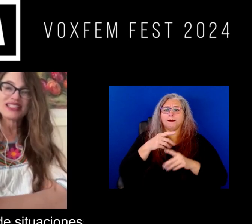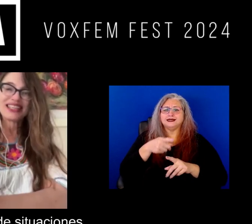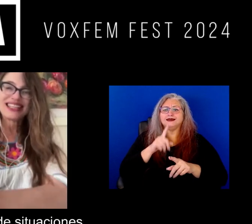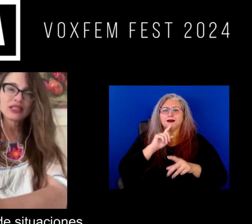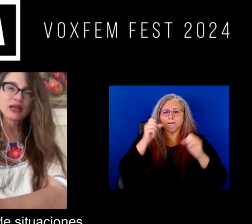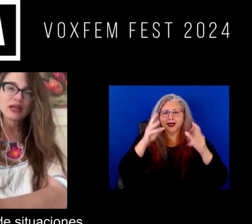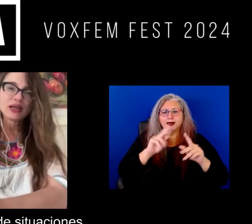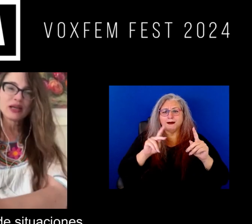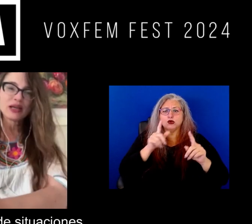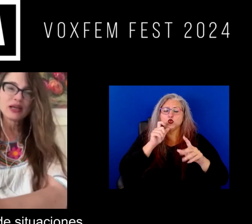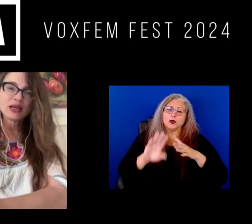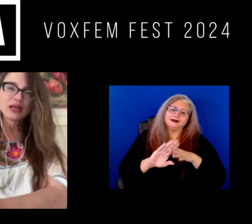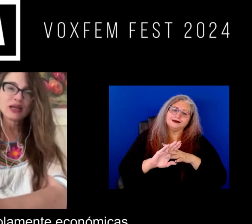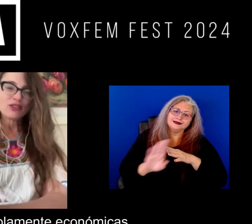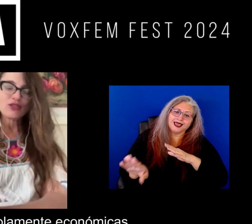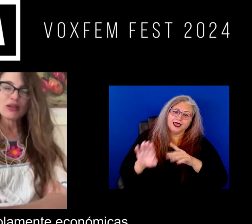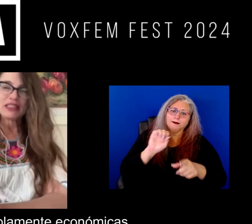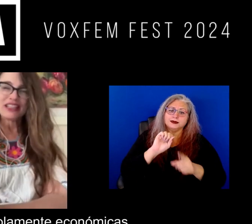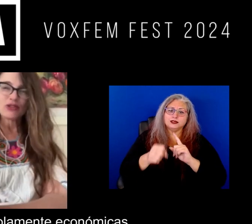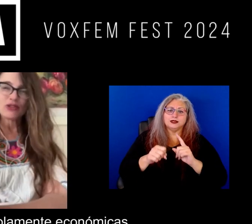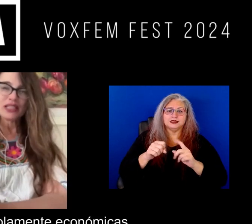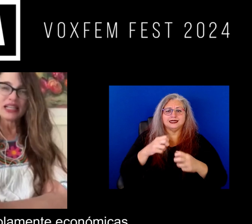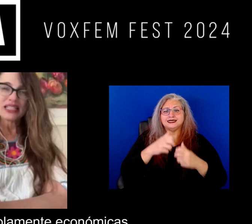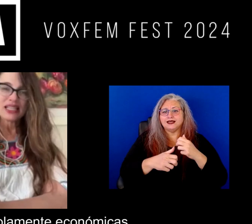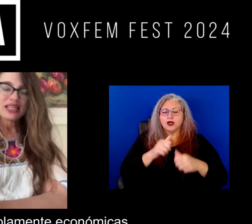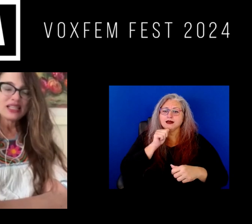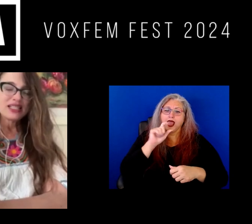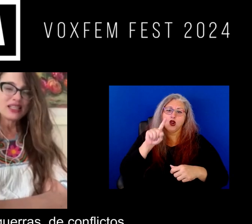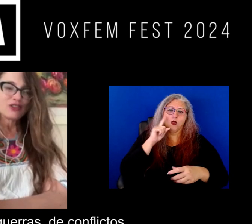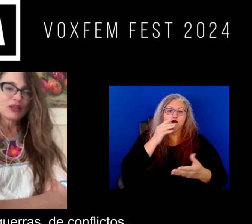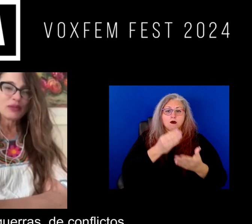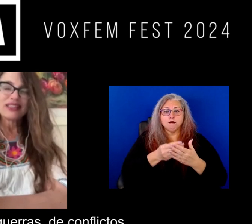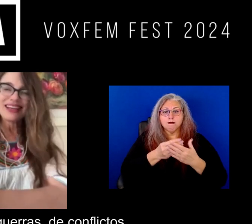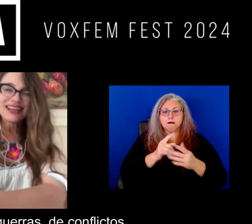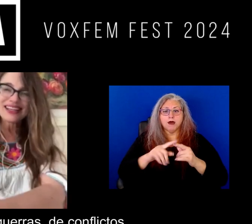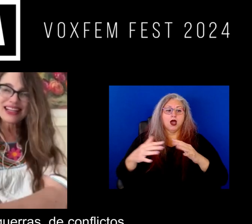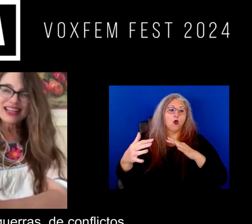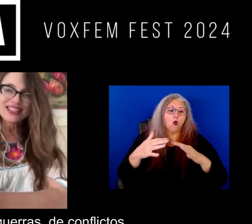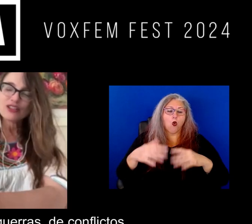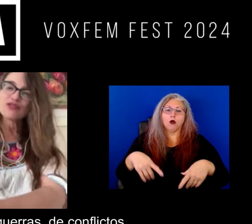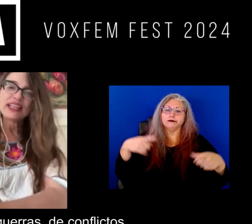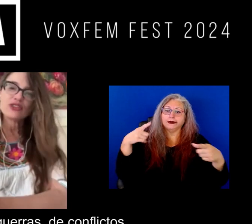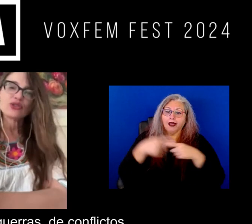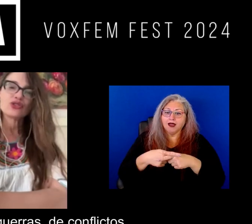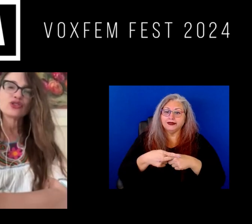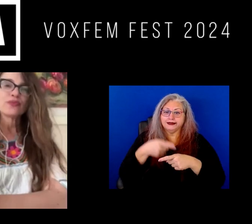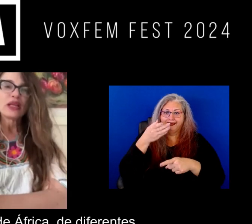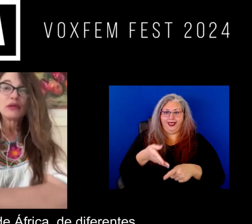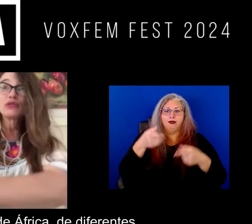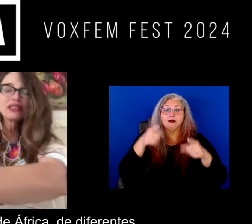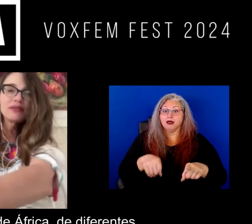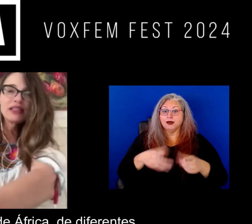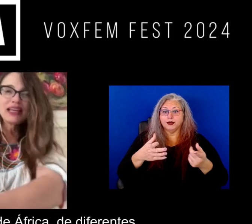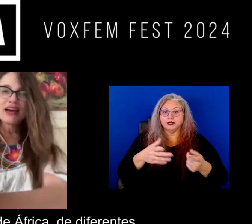personas que escapan de situaciones muy fuertes no solamente económicas sino también de guerras de conflictos ¿no?